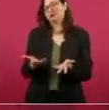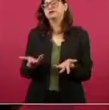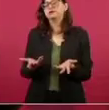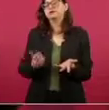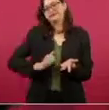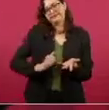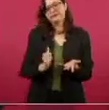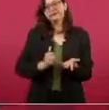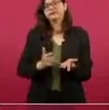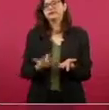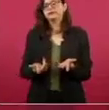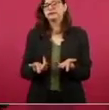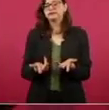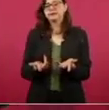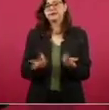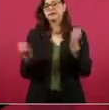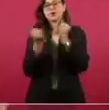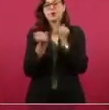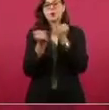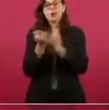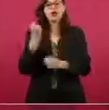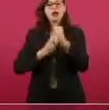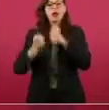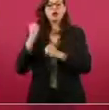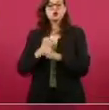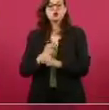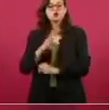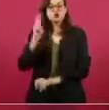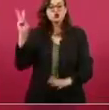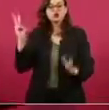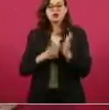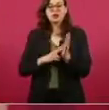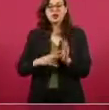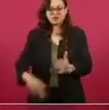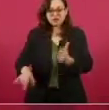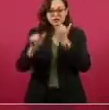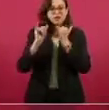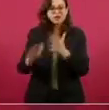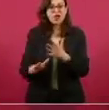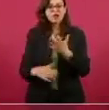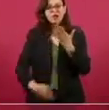en el 2000, cuando nos robaron la presidencia,